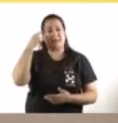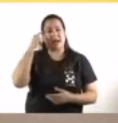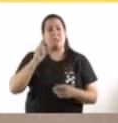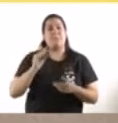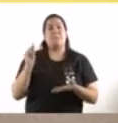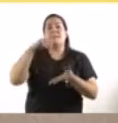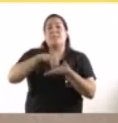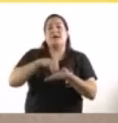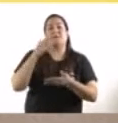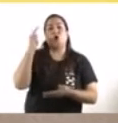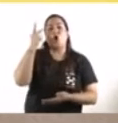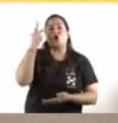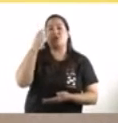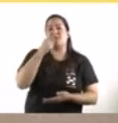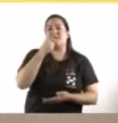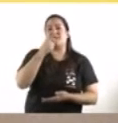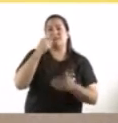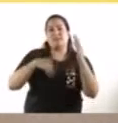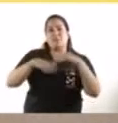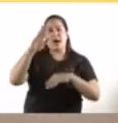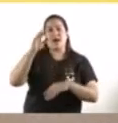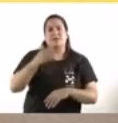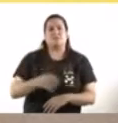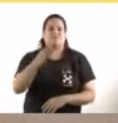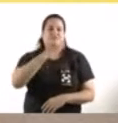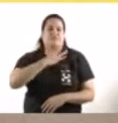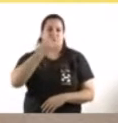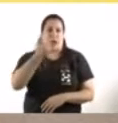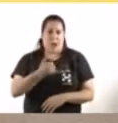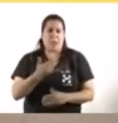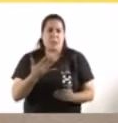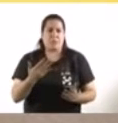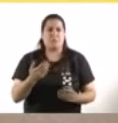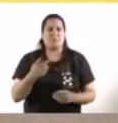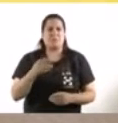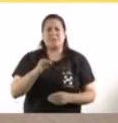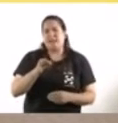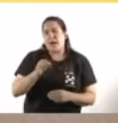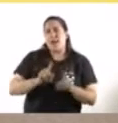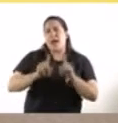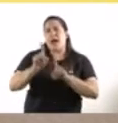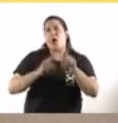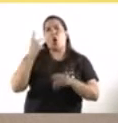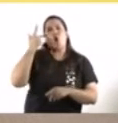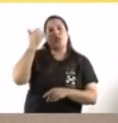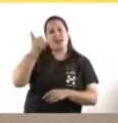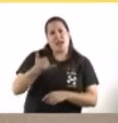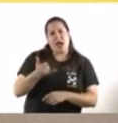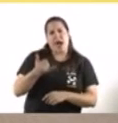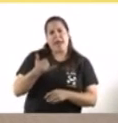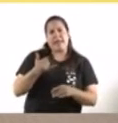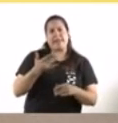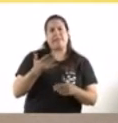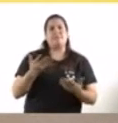que aumentan los casos en la ciudad de Buenos Aires, sabemos que hay algunos disponibles, pero quizá